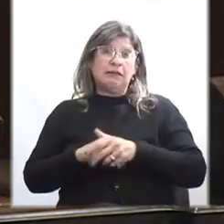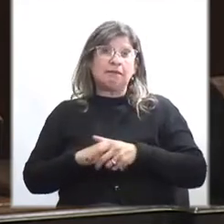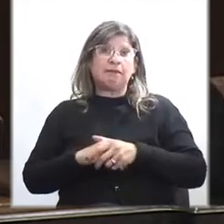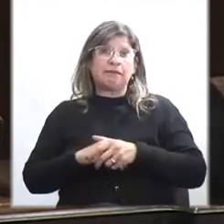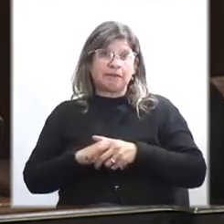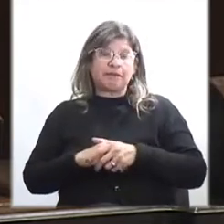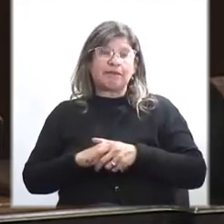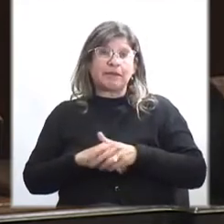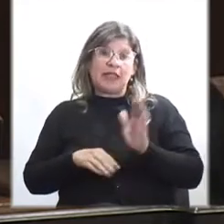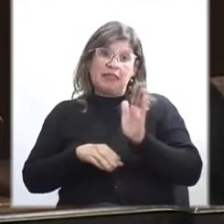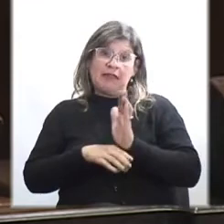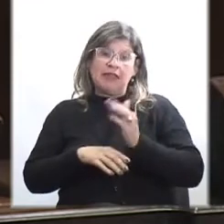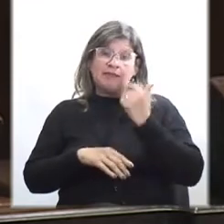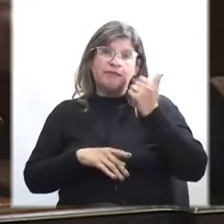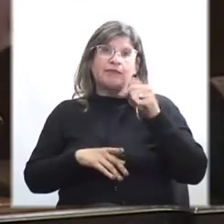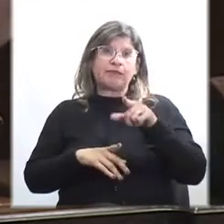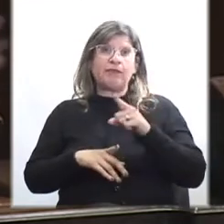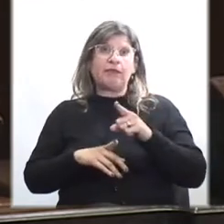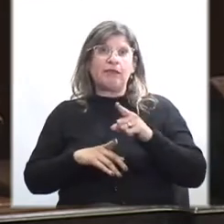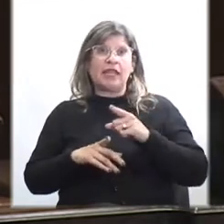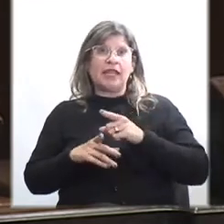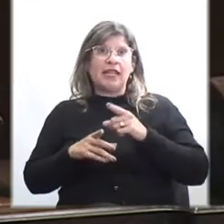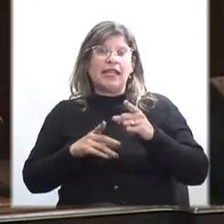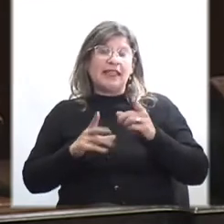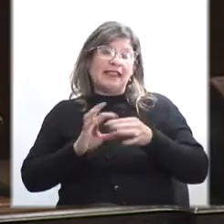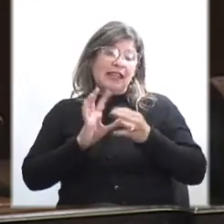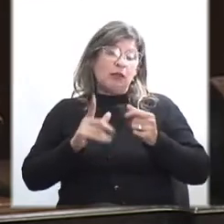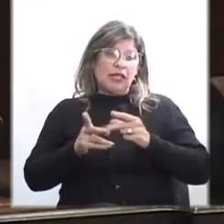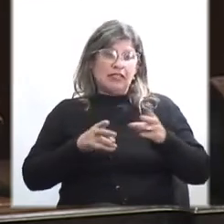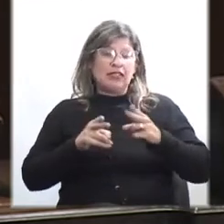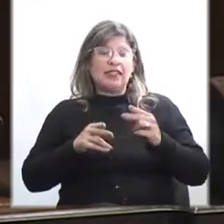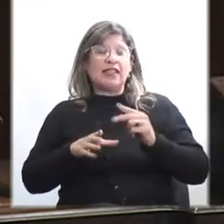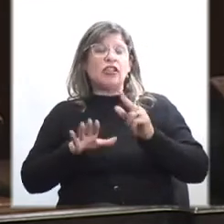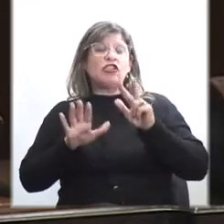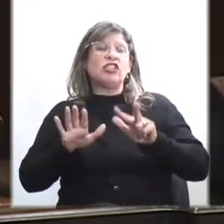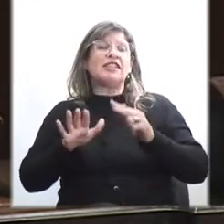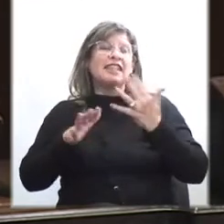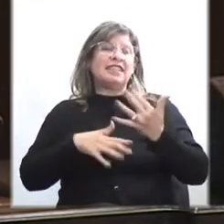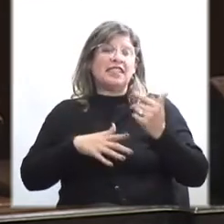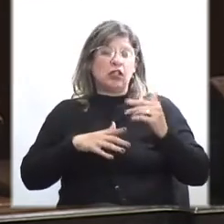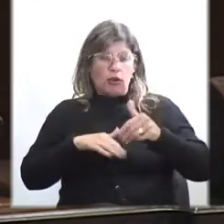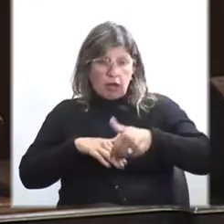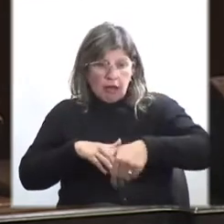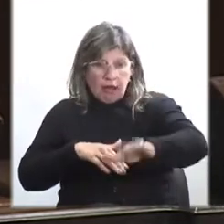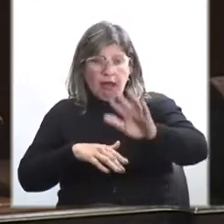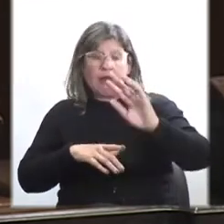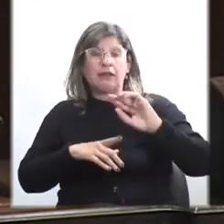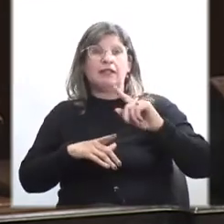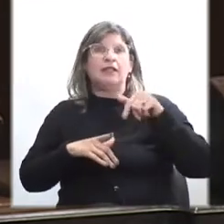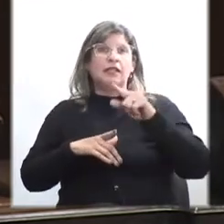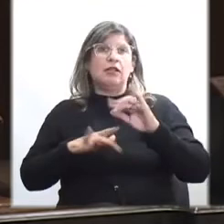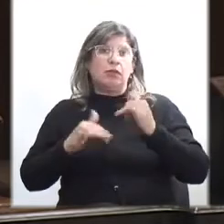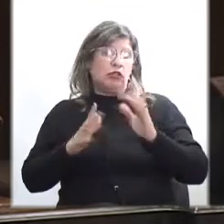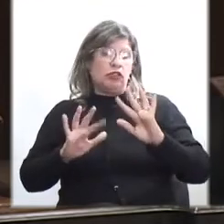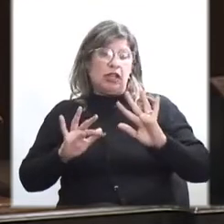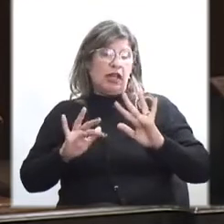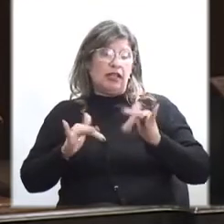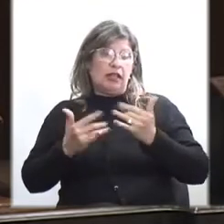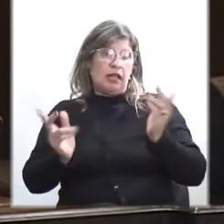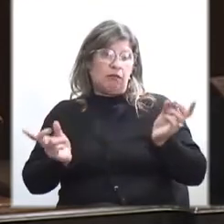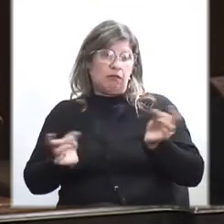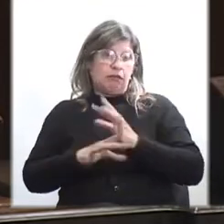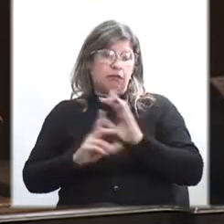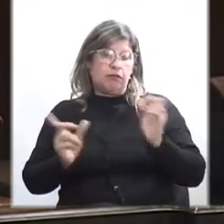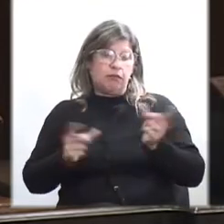en aquella democracia de transición que se dijo del año 85 en adelante, la estamos recorriendo, pero ahora ya la transición ha sido superada, y ahora